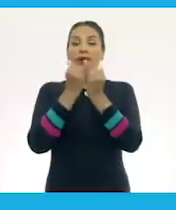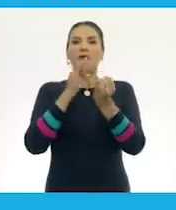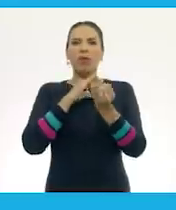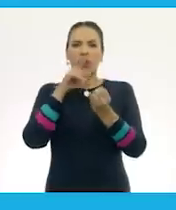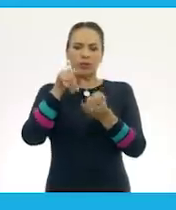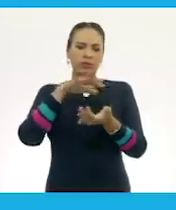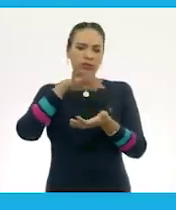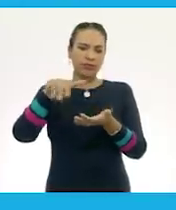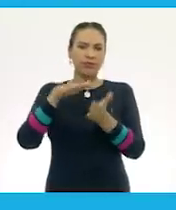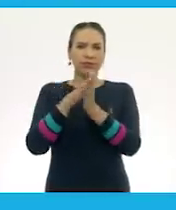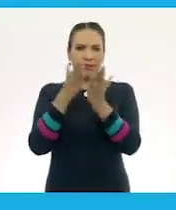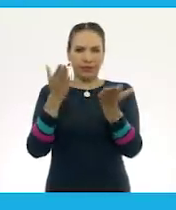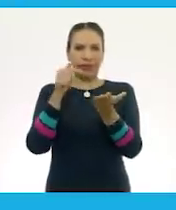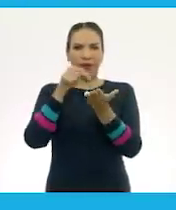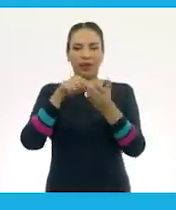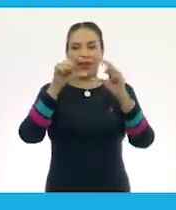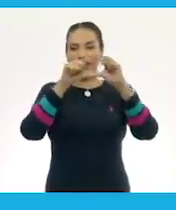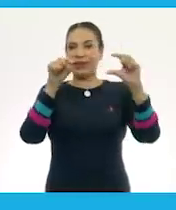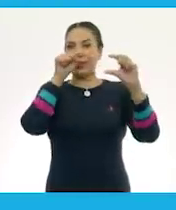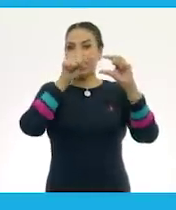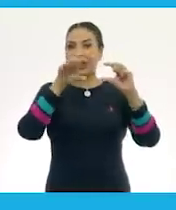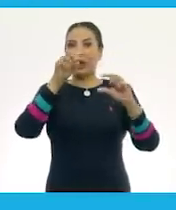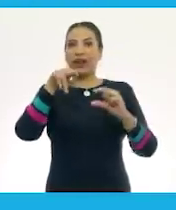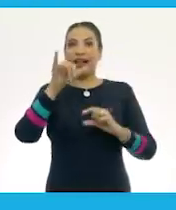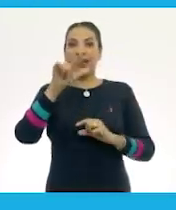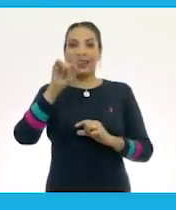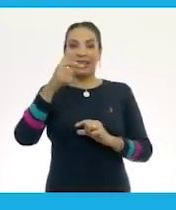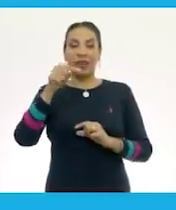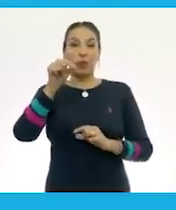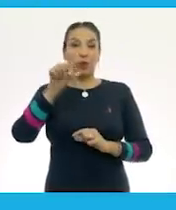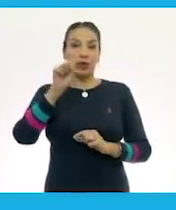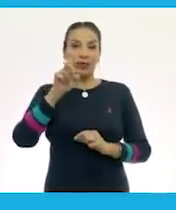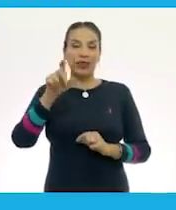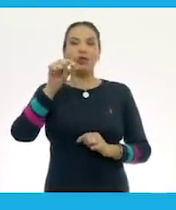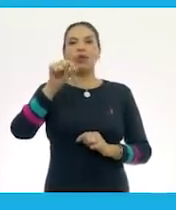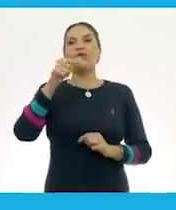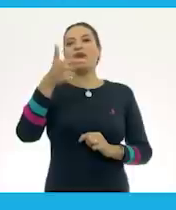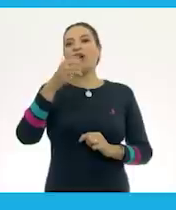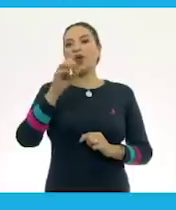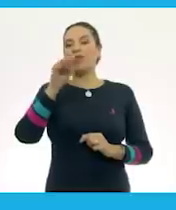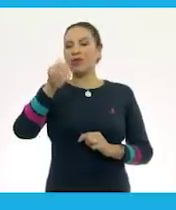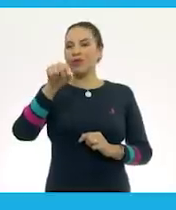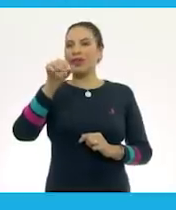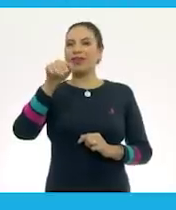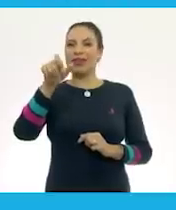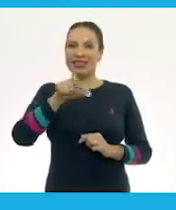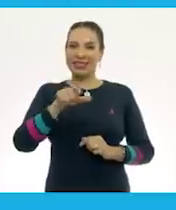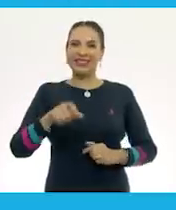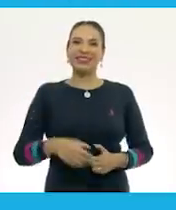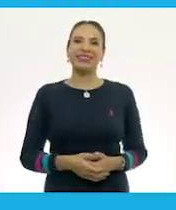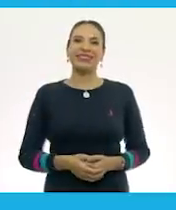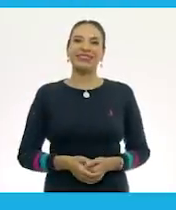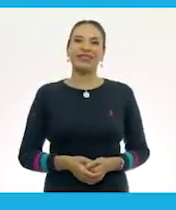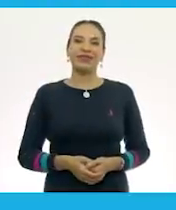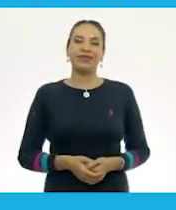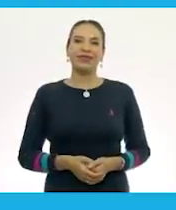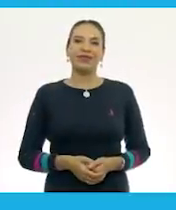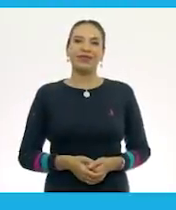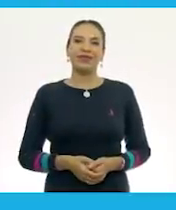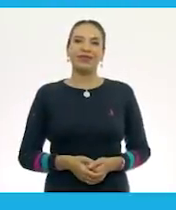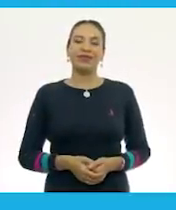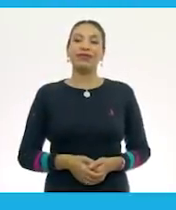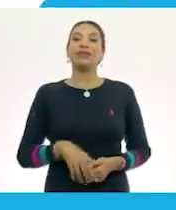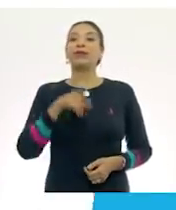También puedes encontrar los libros de texto en la página conalitej.cep.gov.mx